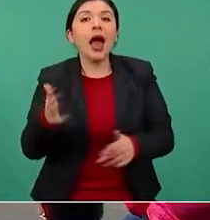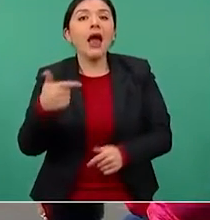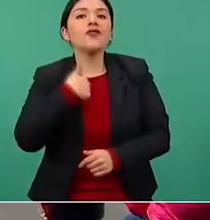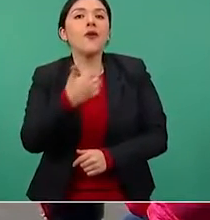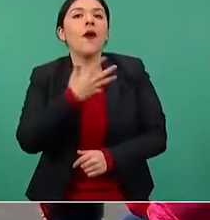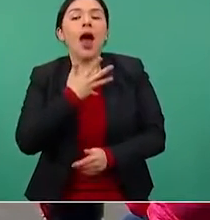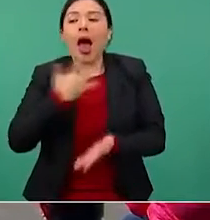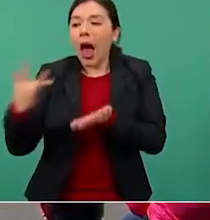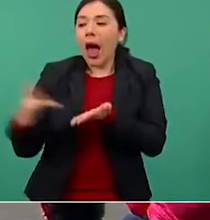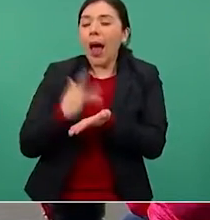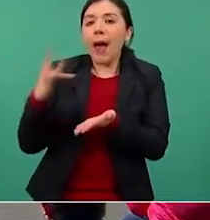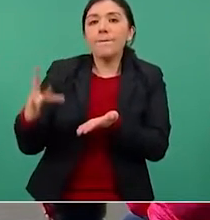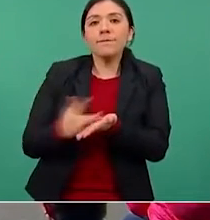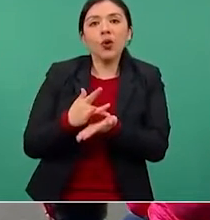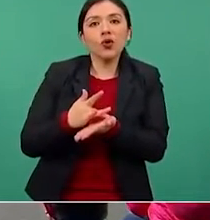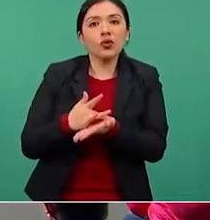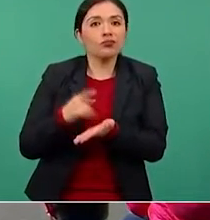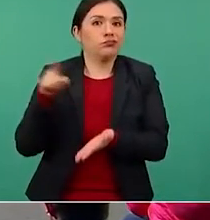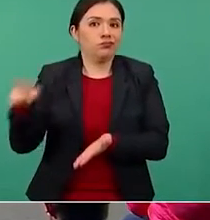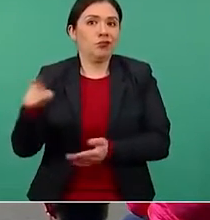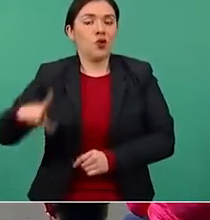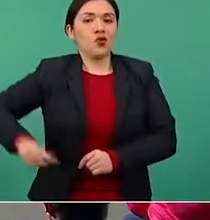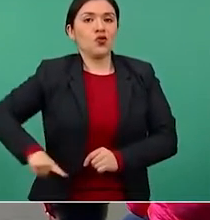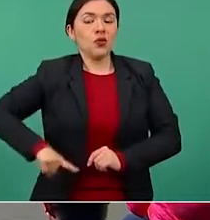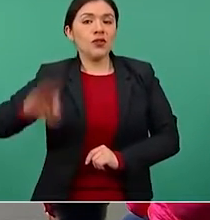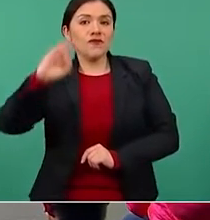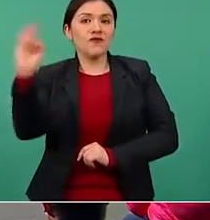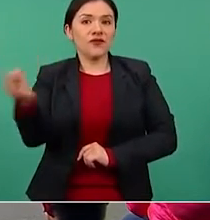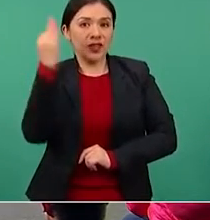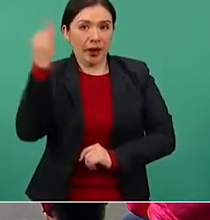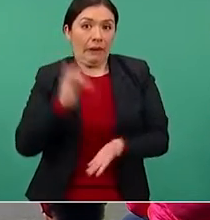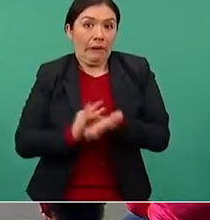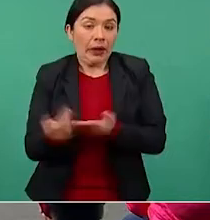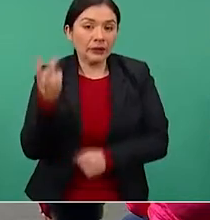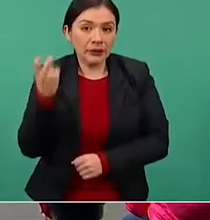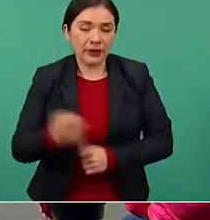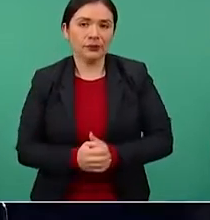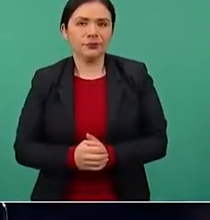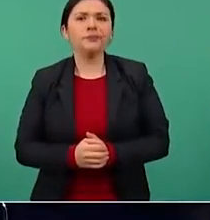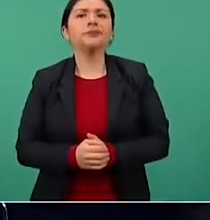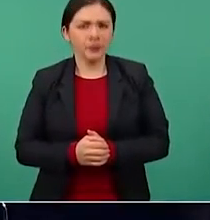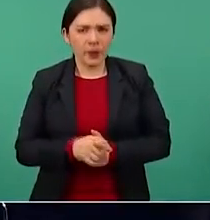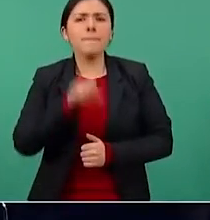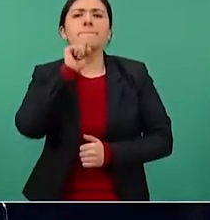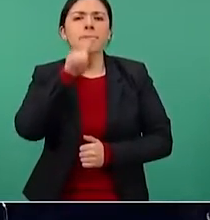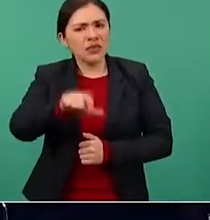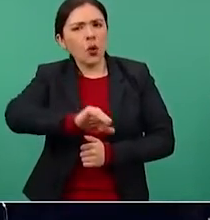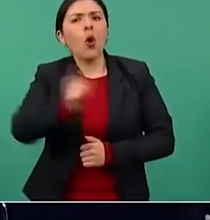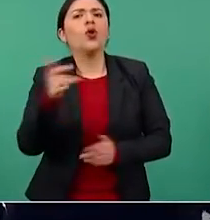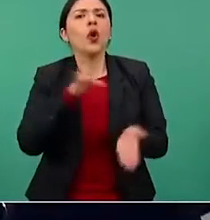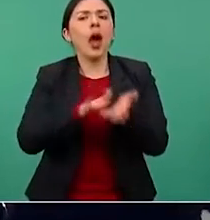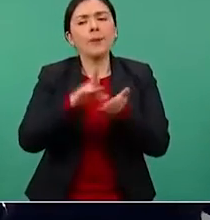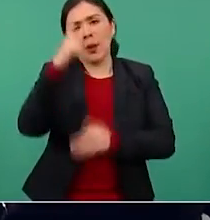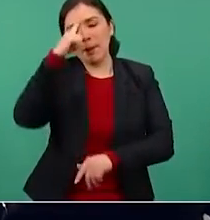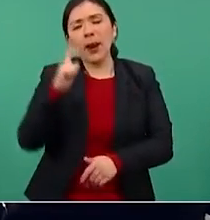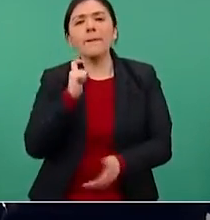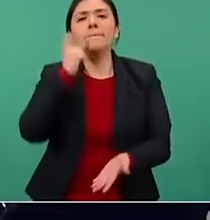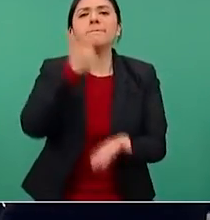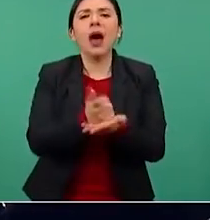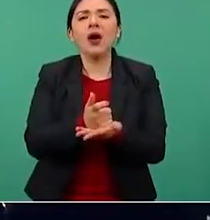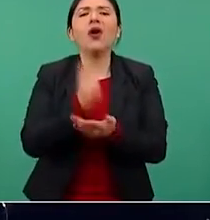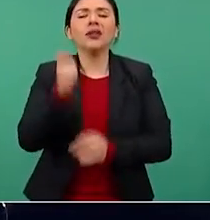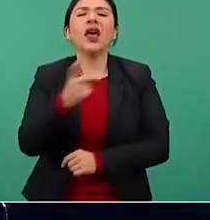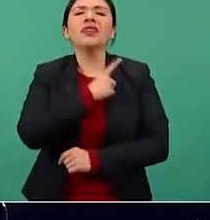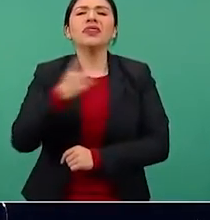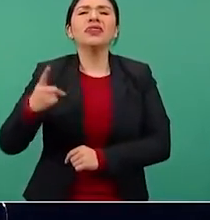contado con estos apoyos de parte del gobierno federal. Apoyos directos también para el pago de las amortizaciones